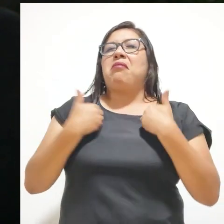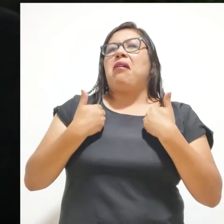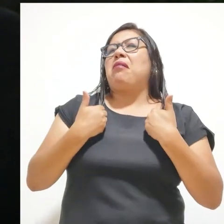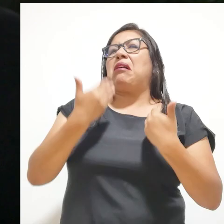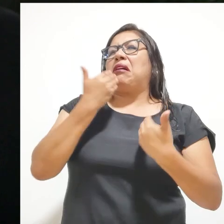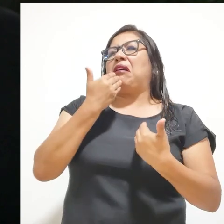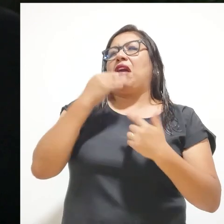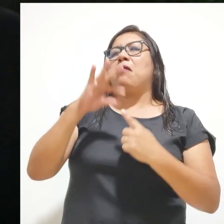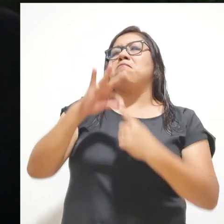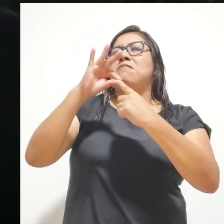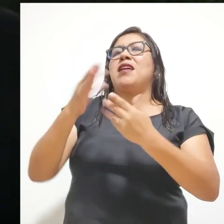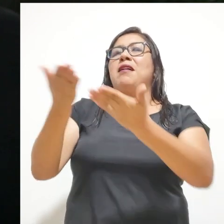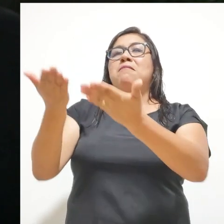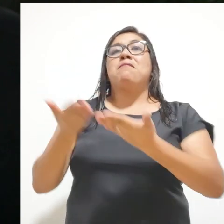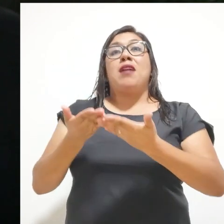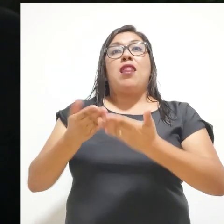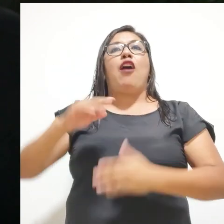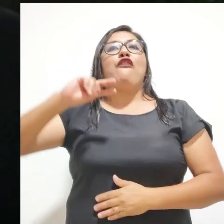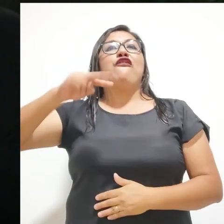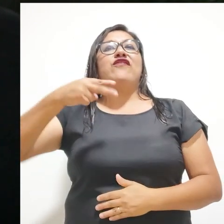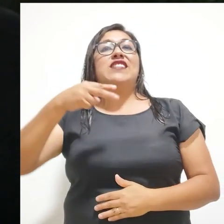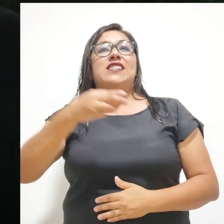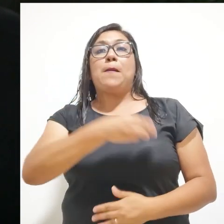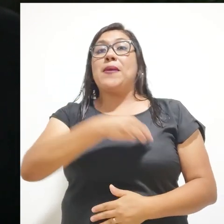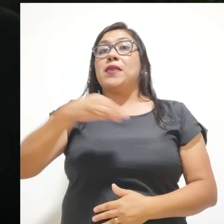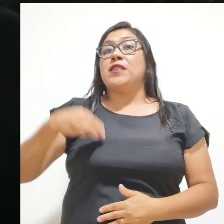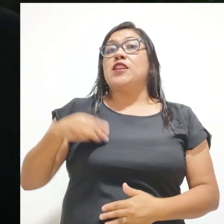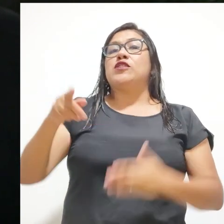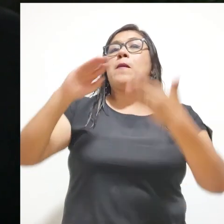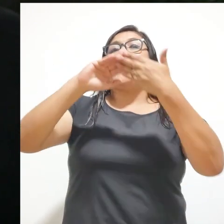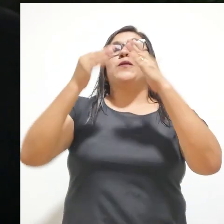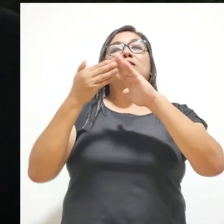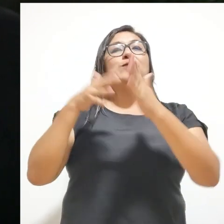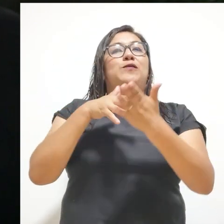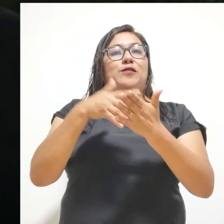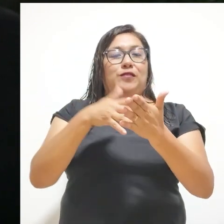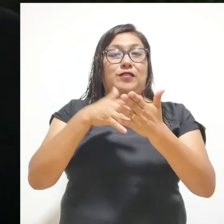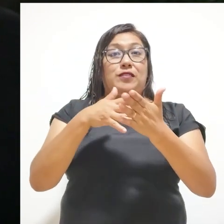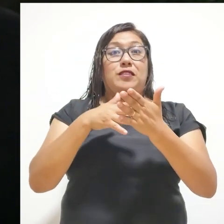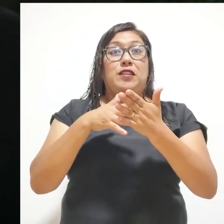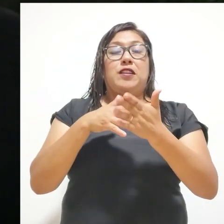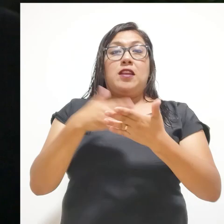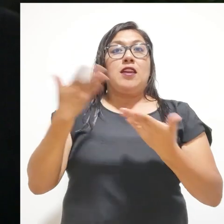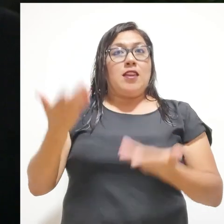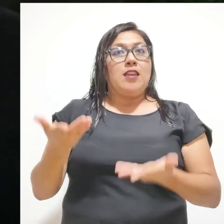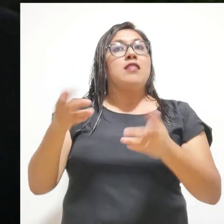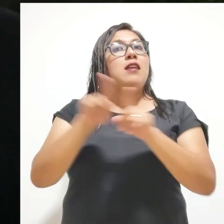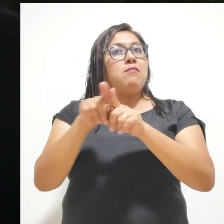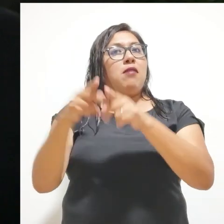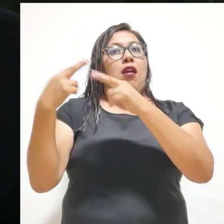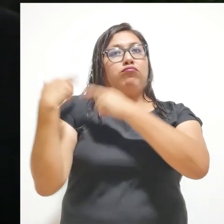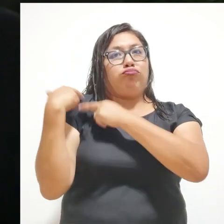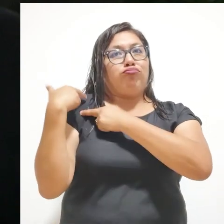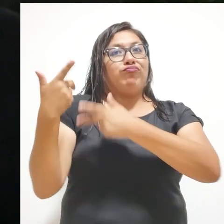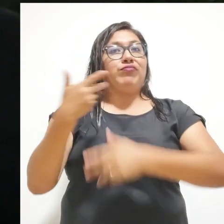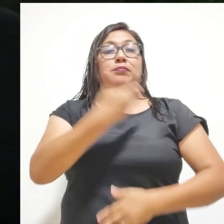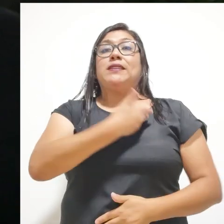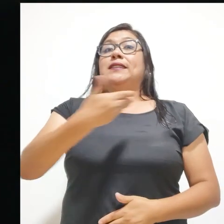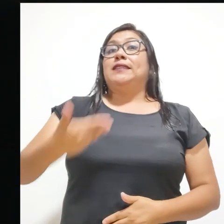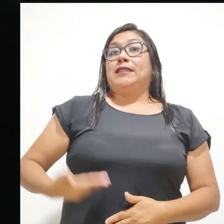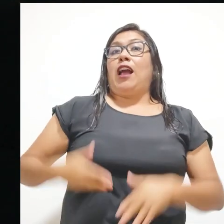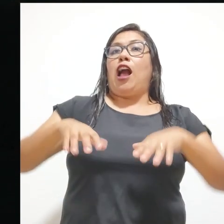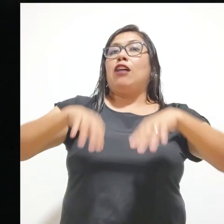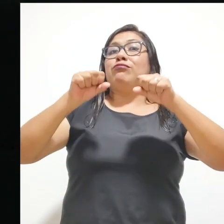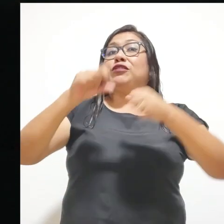tenemos como invitado al Viceministro de Poblaciones Vulnerables y Presidente encargado del